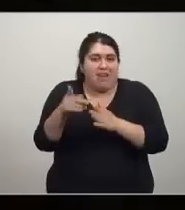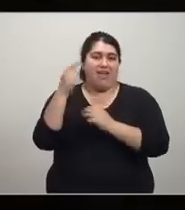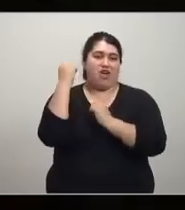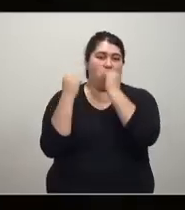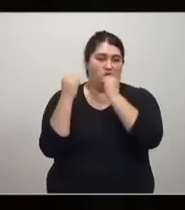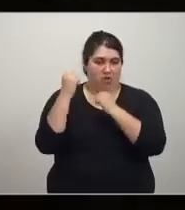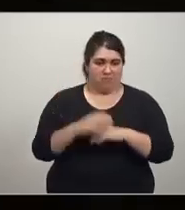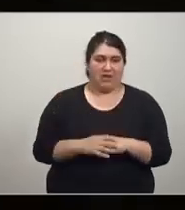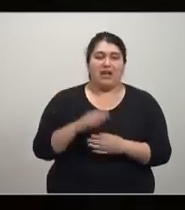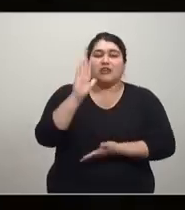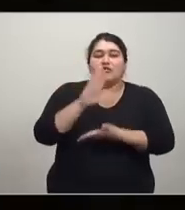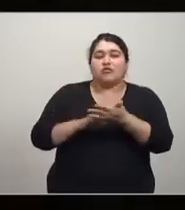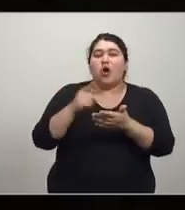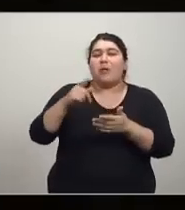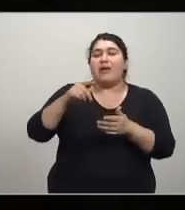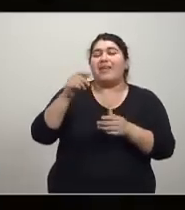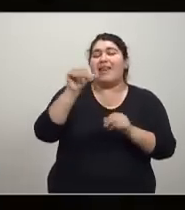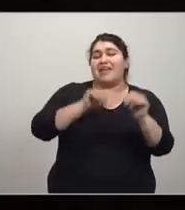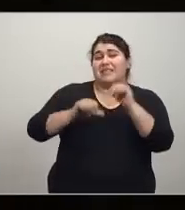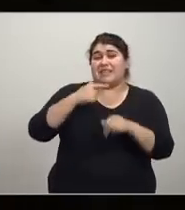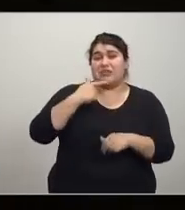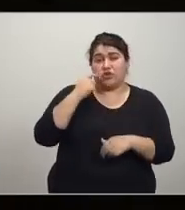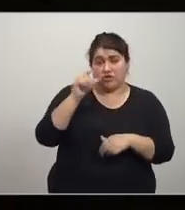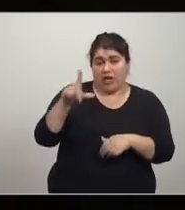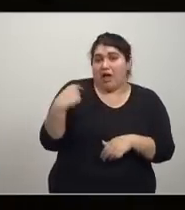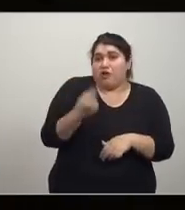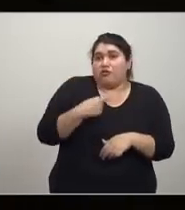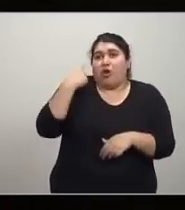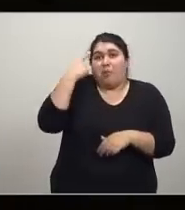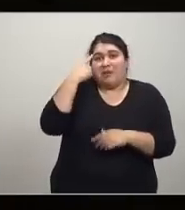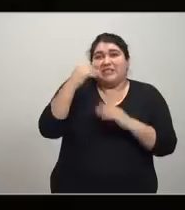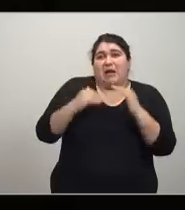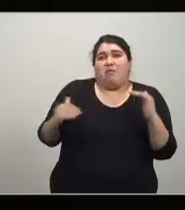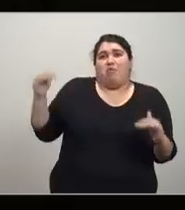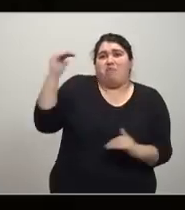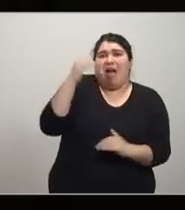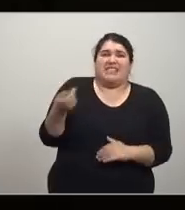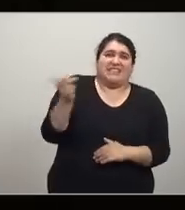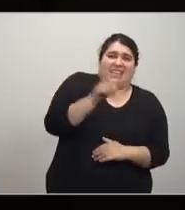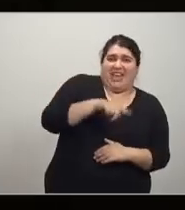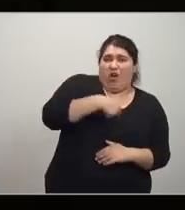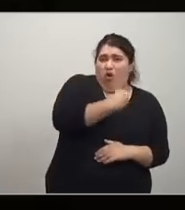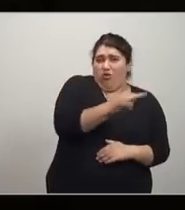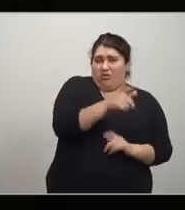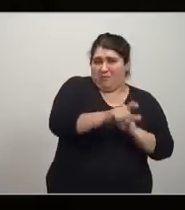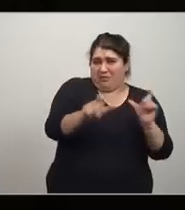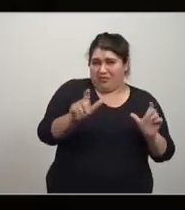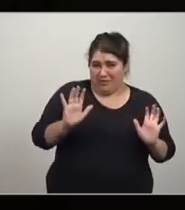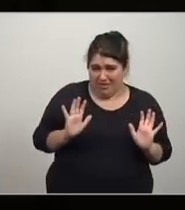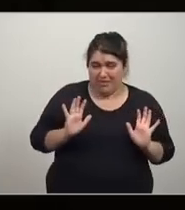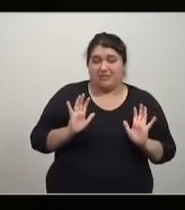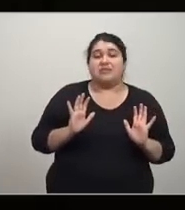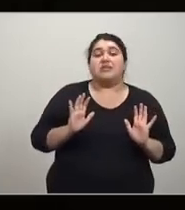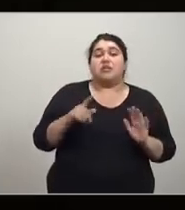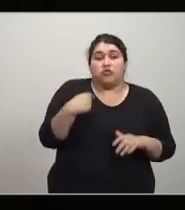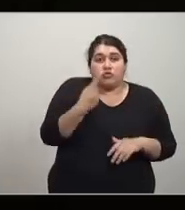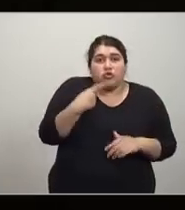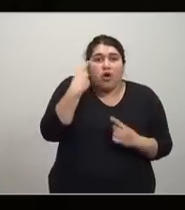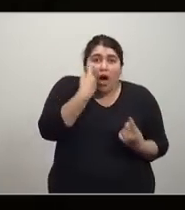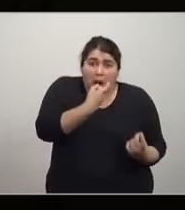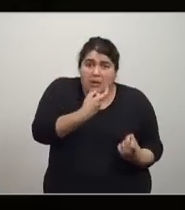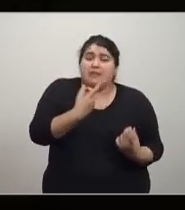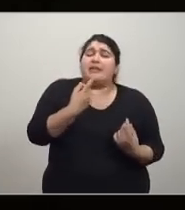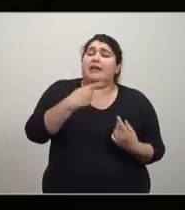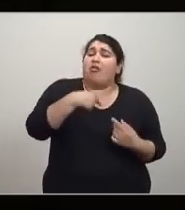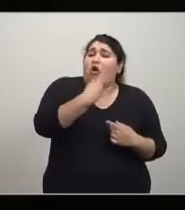darle a la economía el estatus de emperatriz de las ciencias sociales los economistas nos creemos superiores a los demás cientistas sociales antropólogos sociólogos etc. cuando hemos aprendido muchos de ellos y